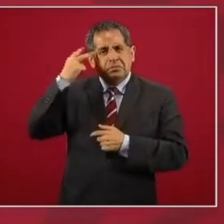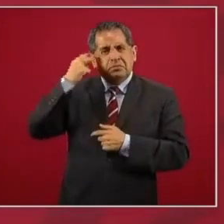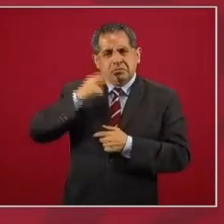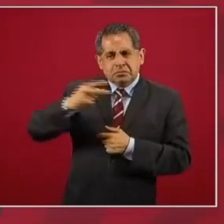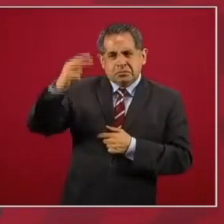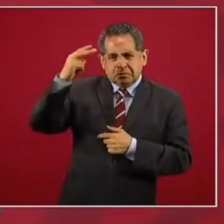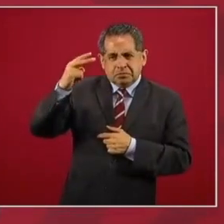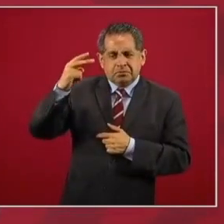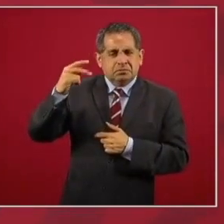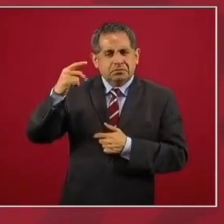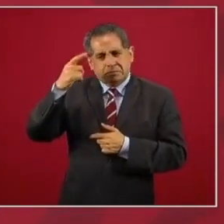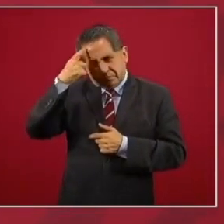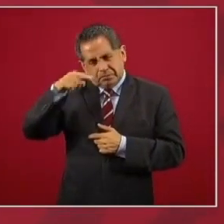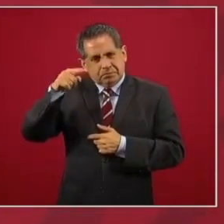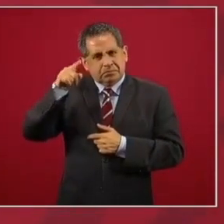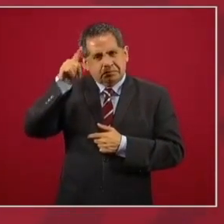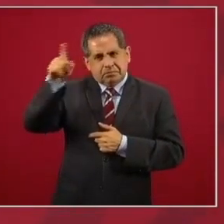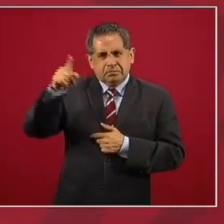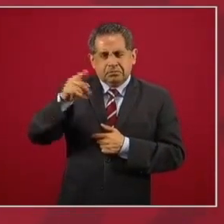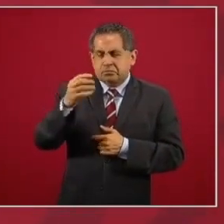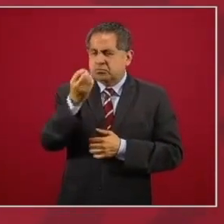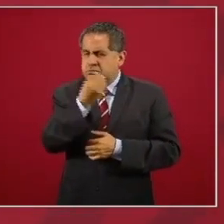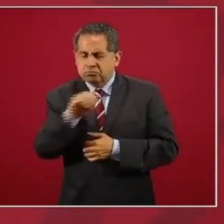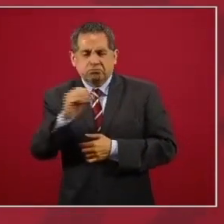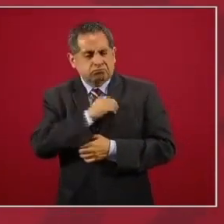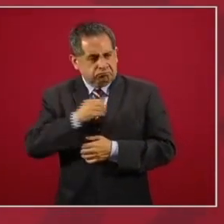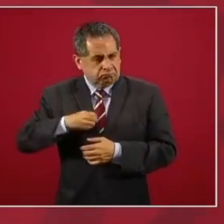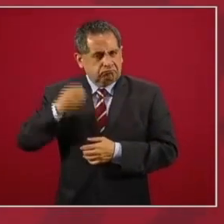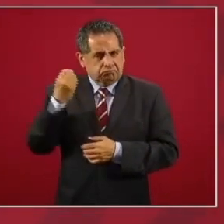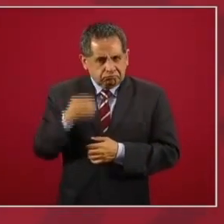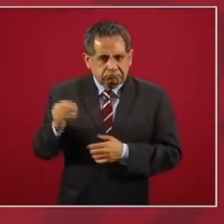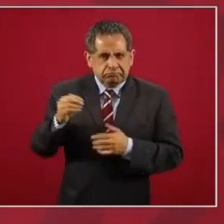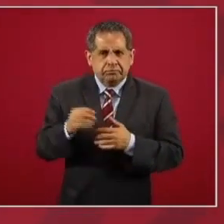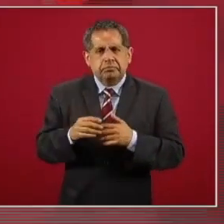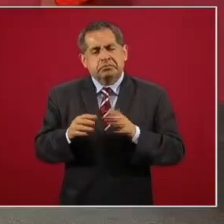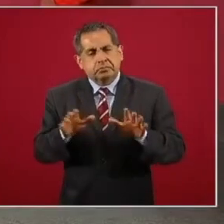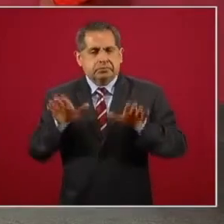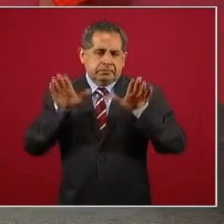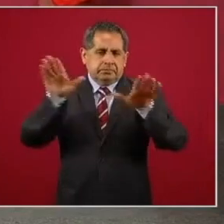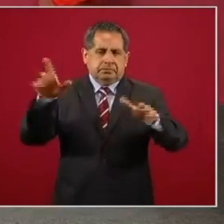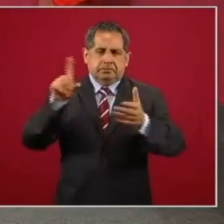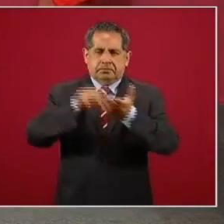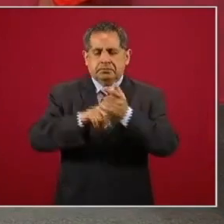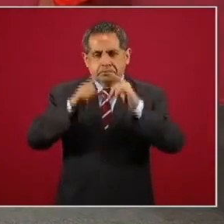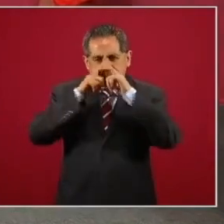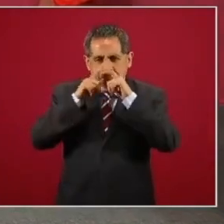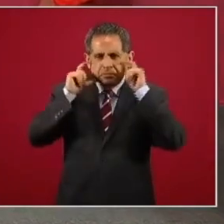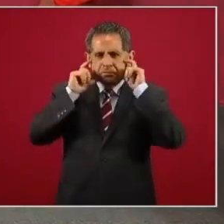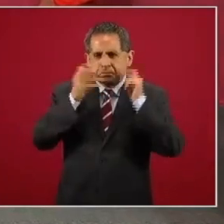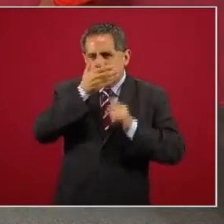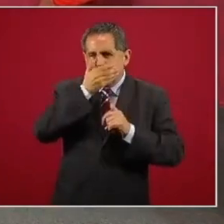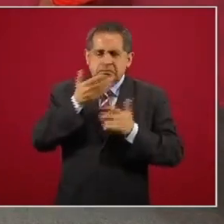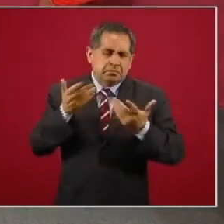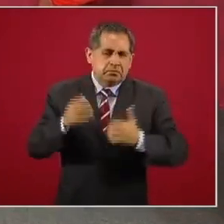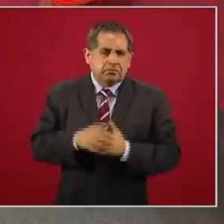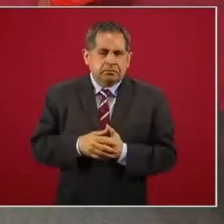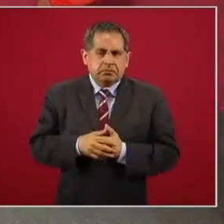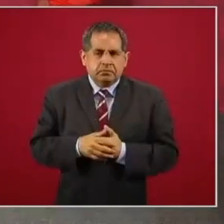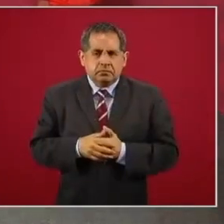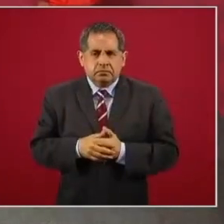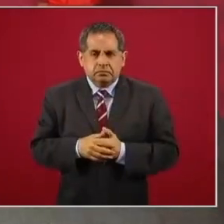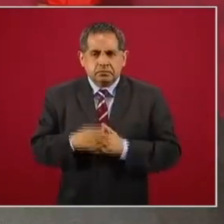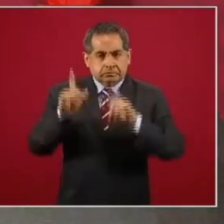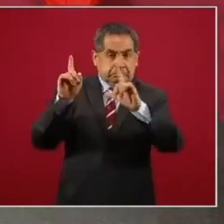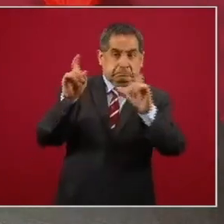porque es obligatorio los aviones y ahí me estaban